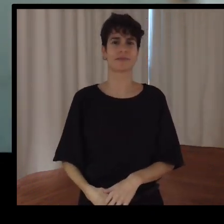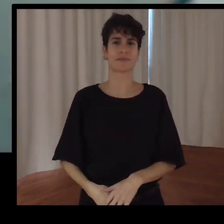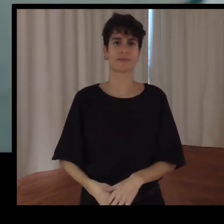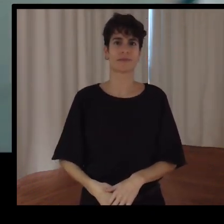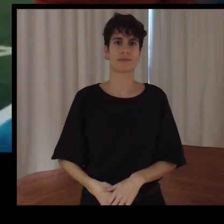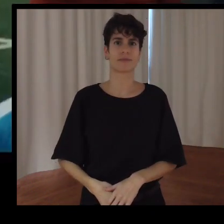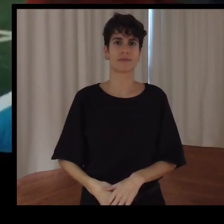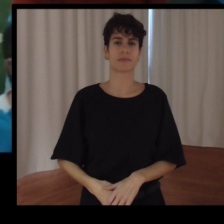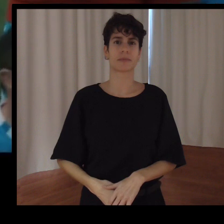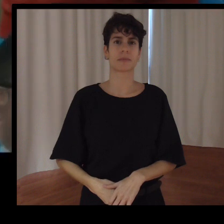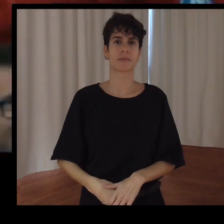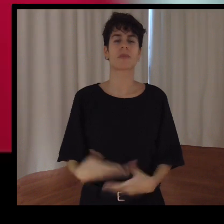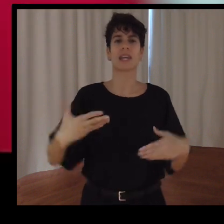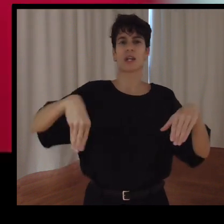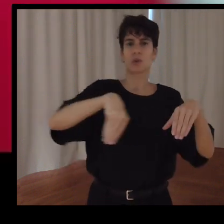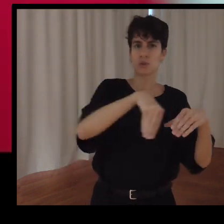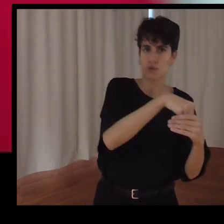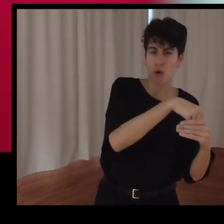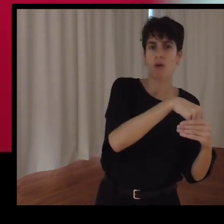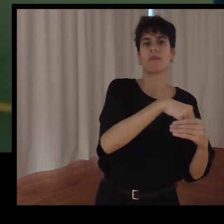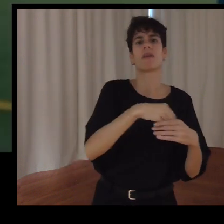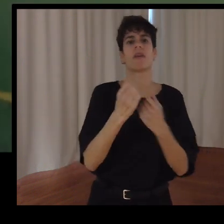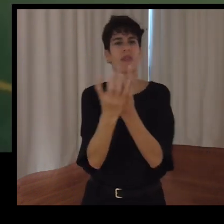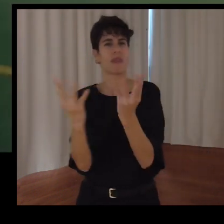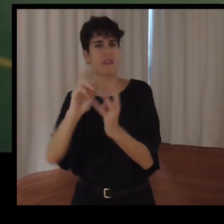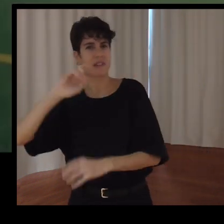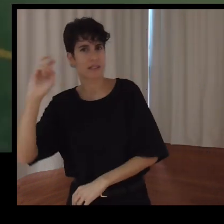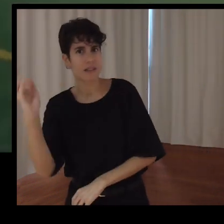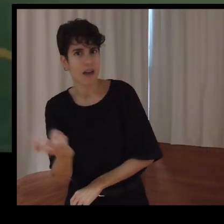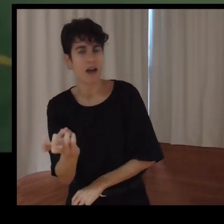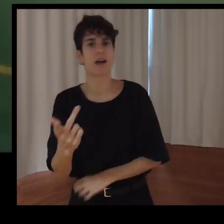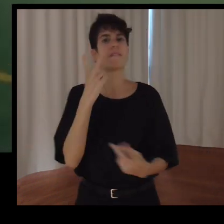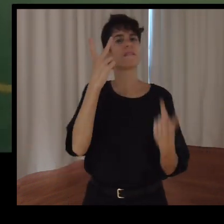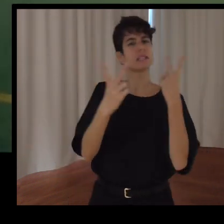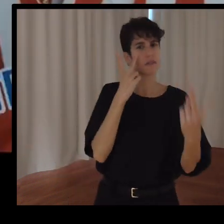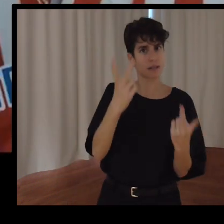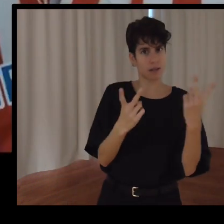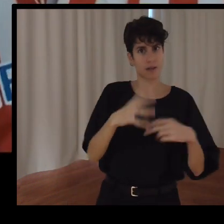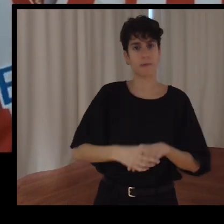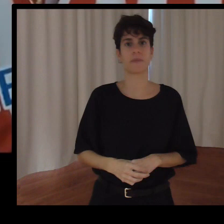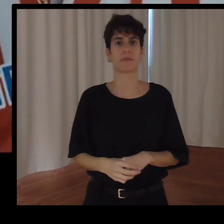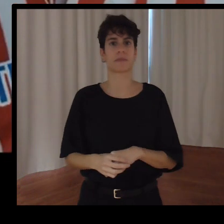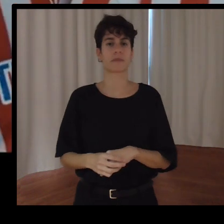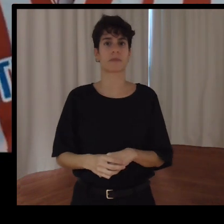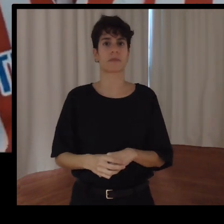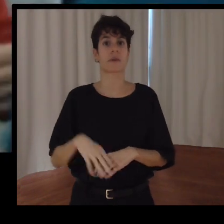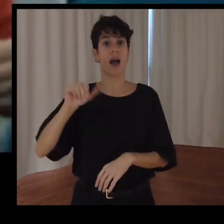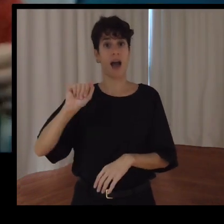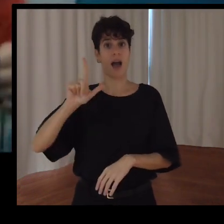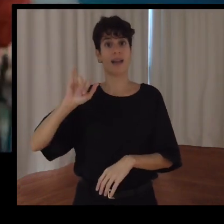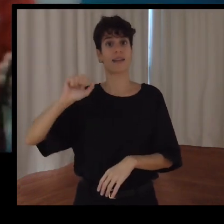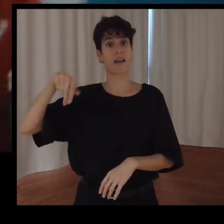Inclusión, diversidad, visibilidad. Apoyar desde Allianz iniciativas como la Liga Genuina